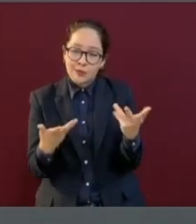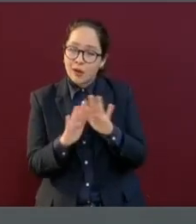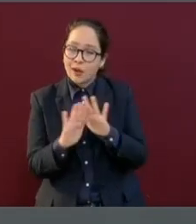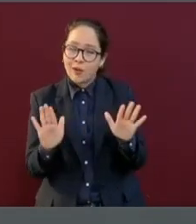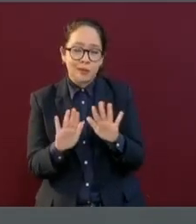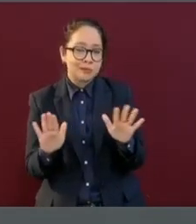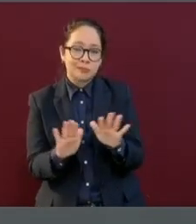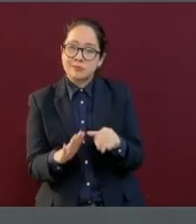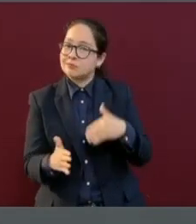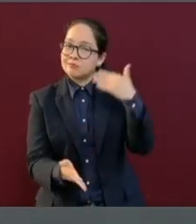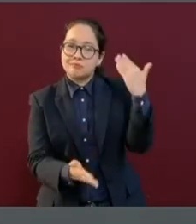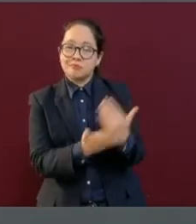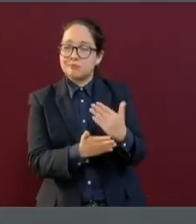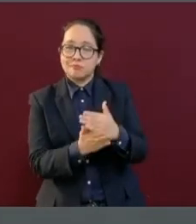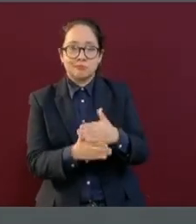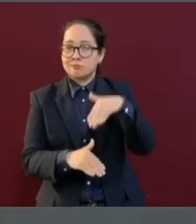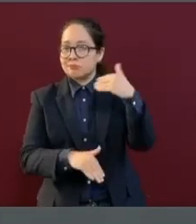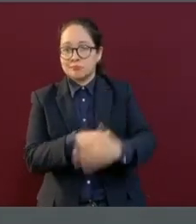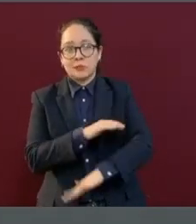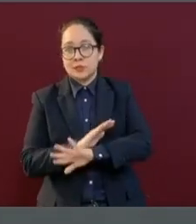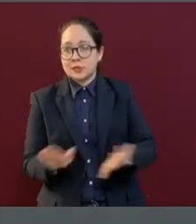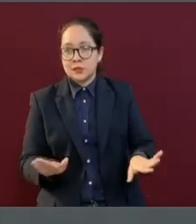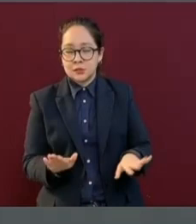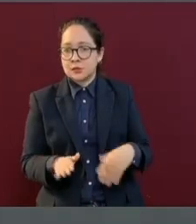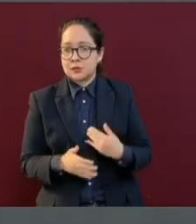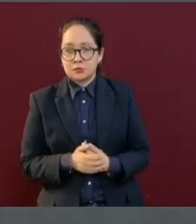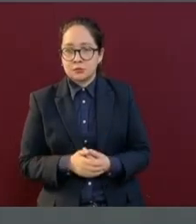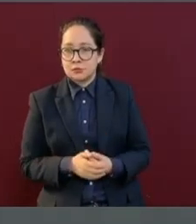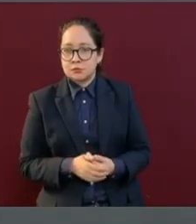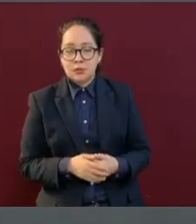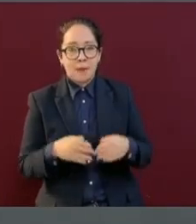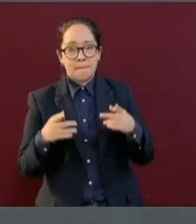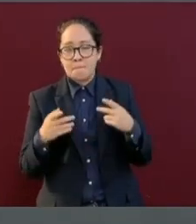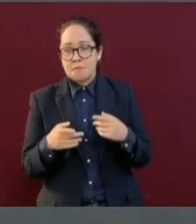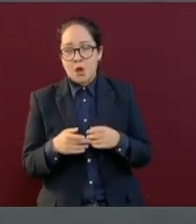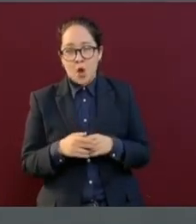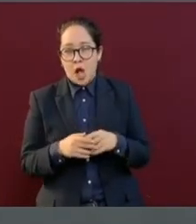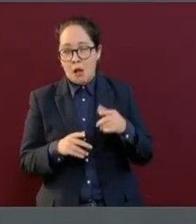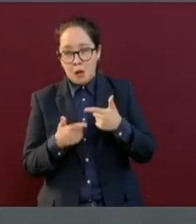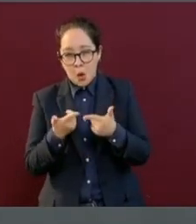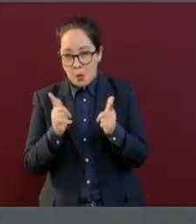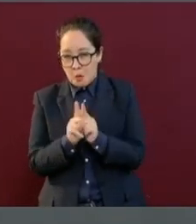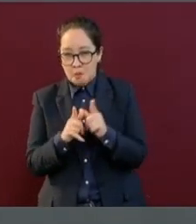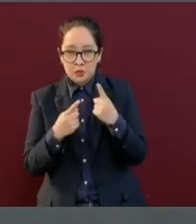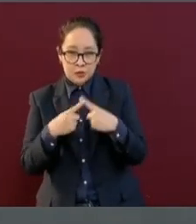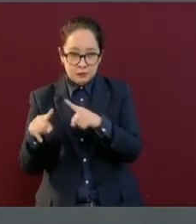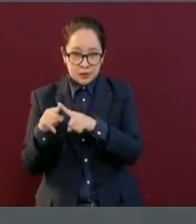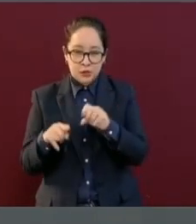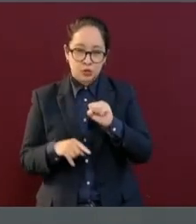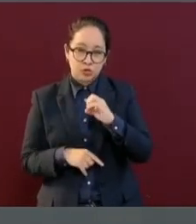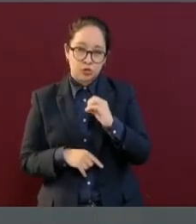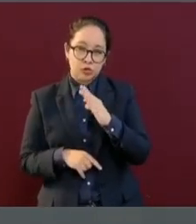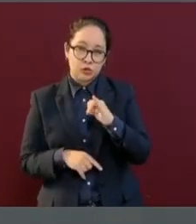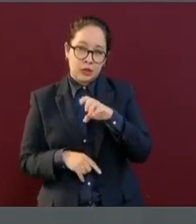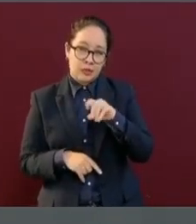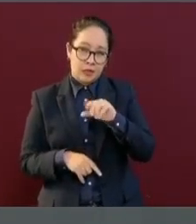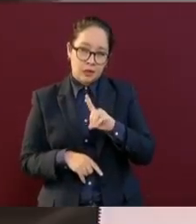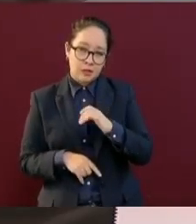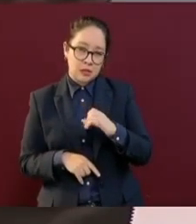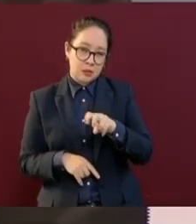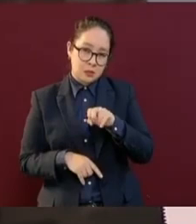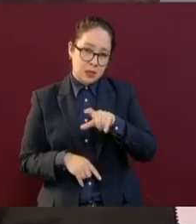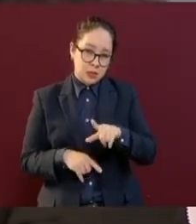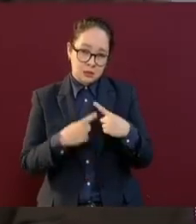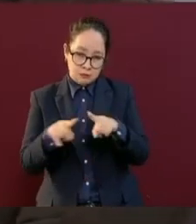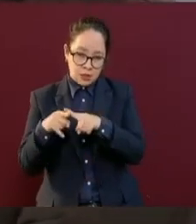a estas organizaciones sociales de la llamada sociedad civil, los organismos